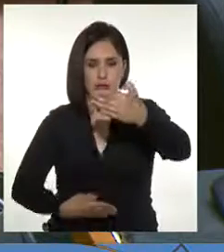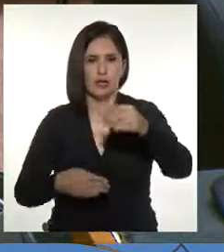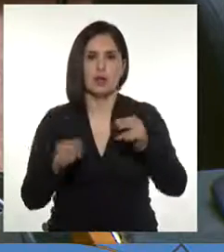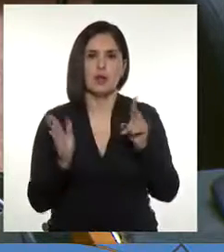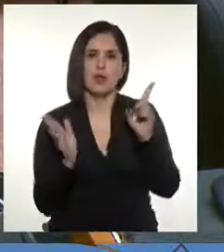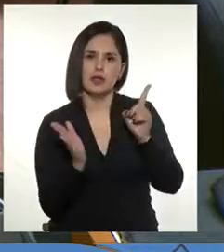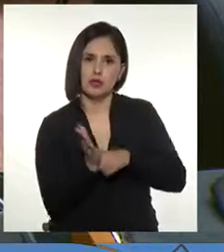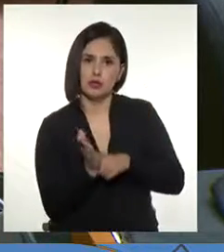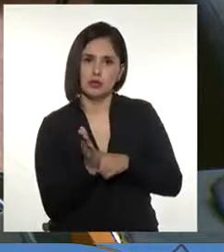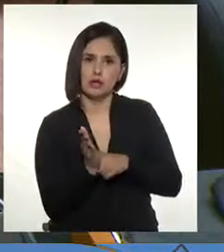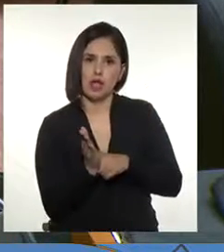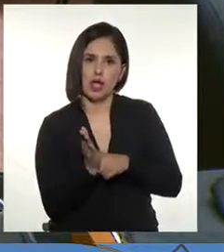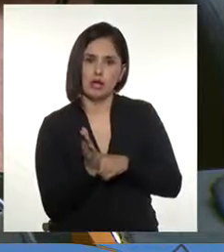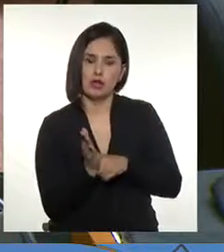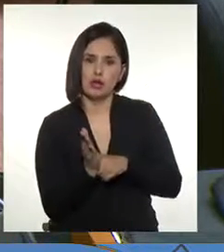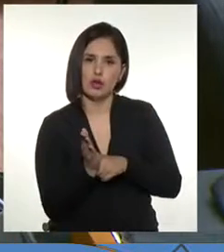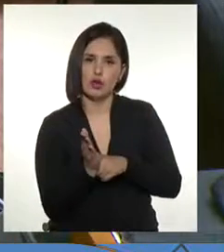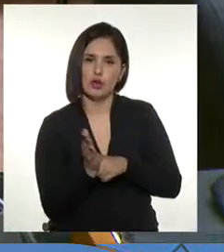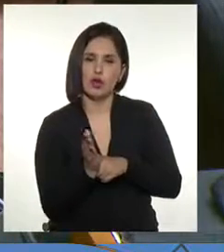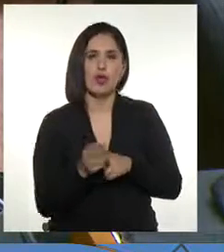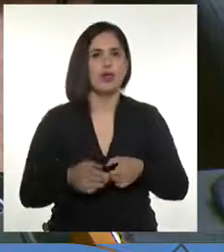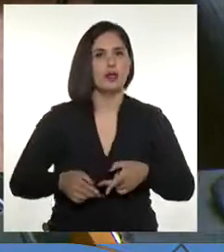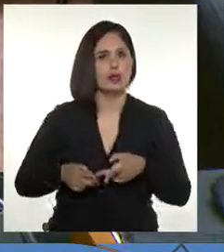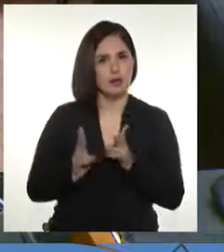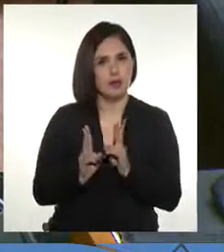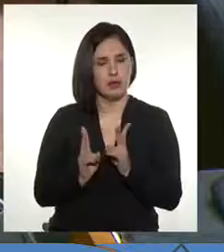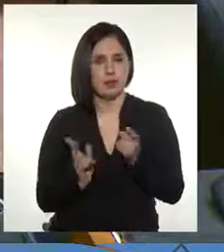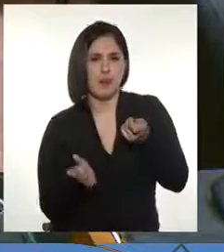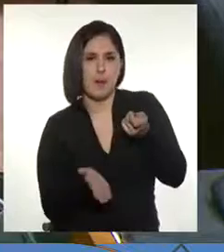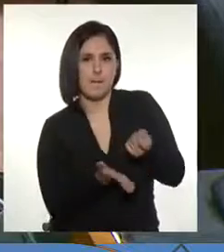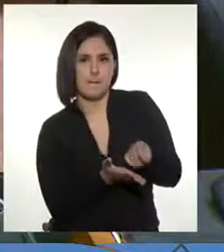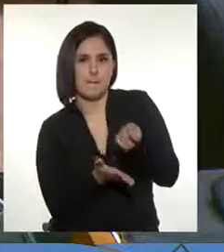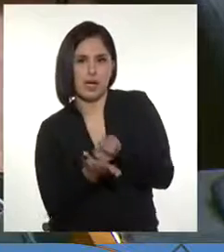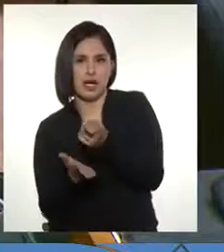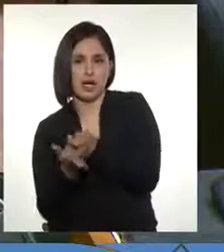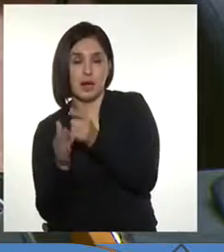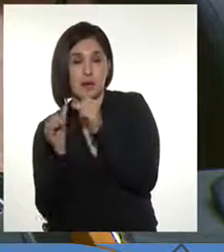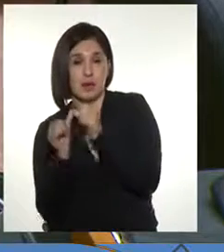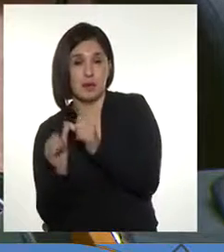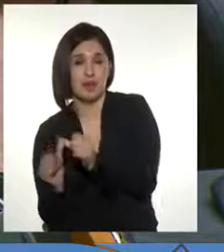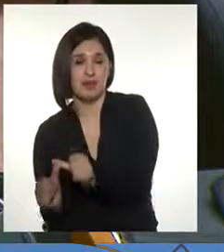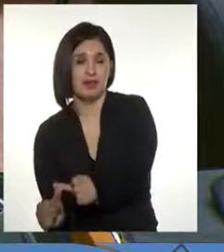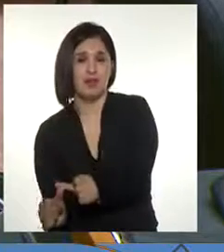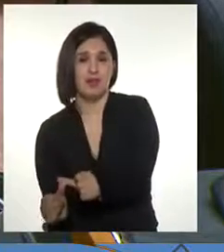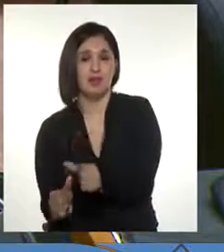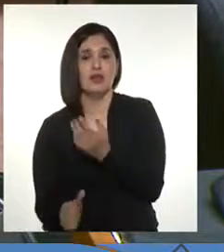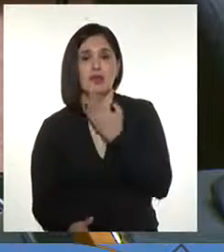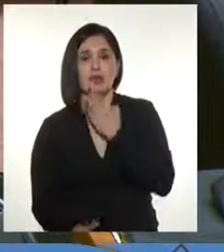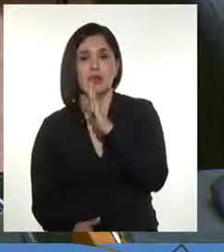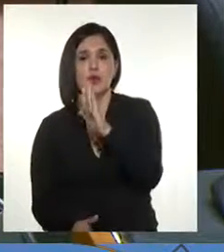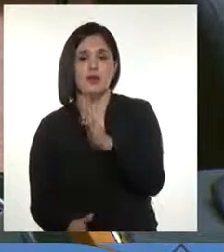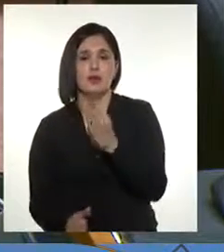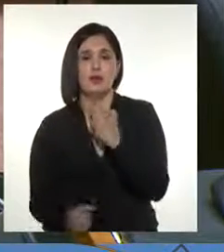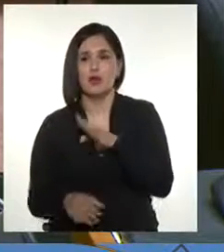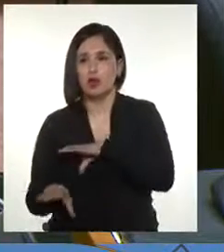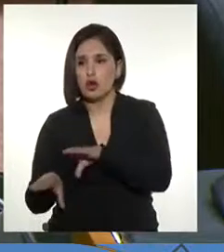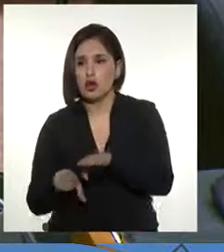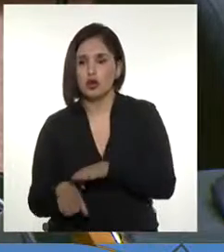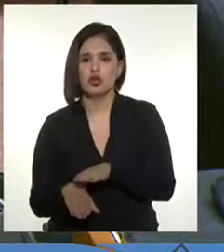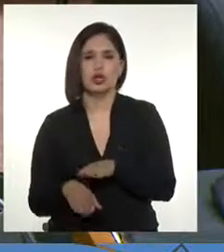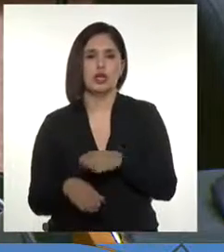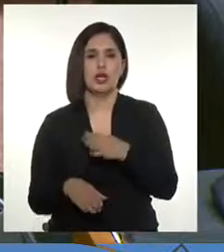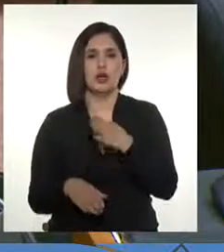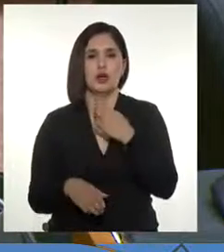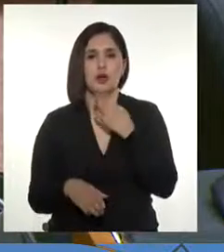una hoja de ruta tributaria común que nos permita financiar de modo permanente, tener mejores bienes públicos como salud de